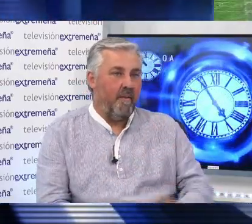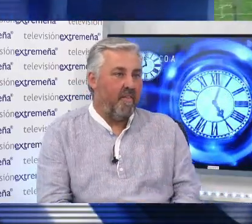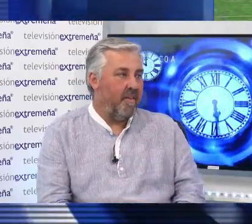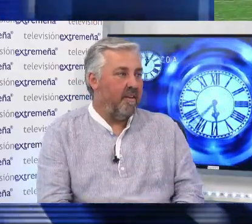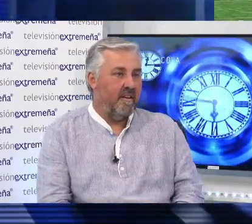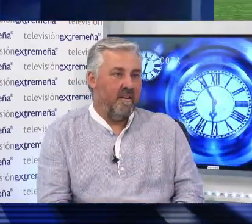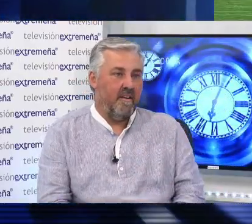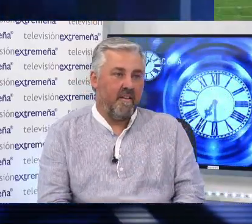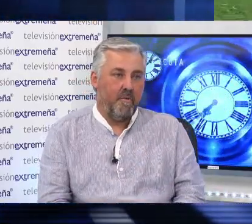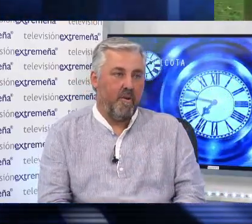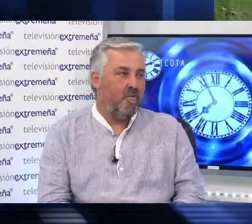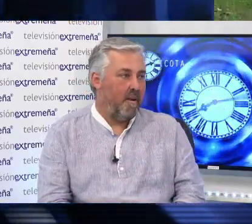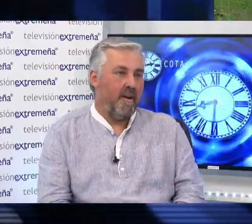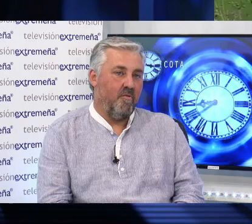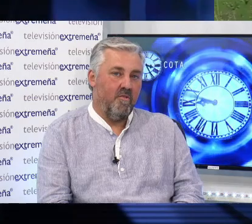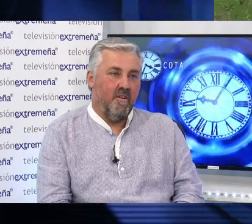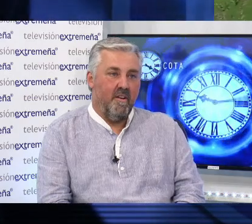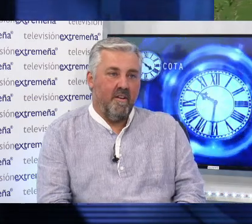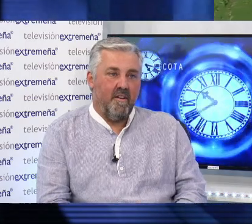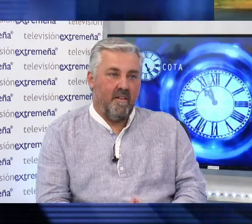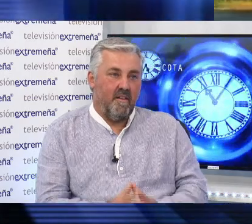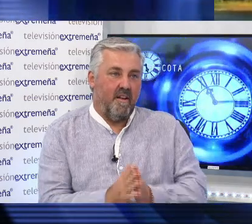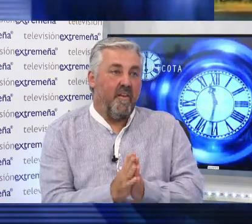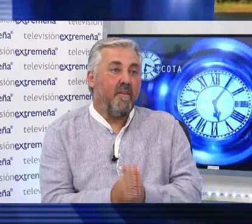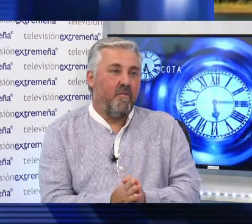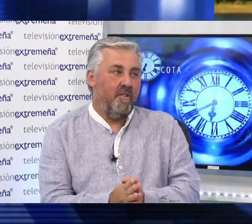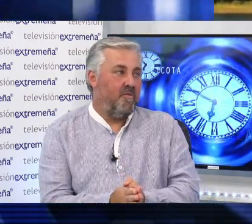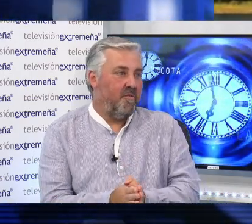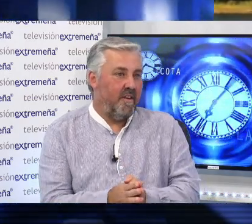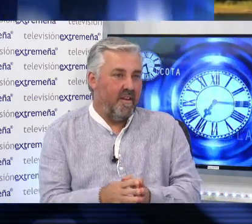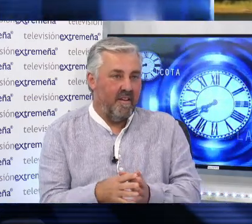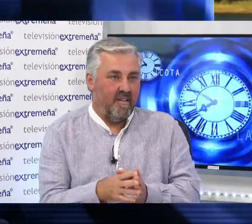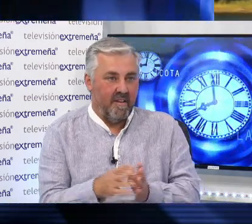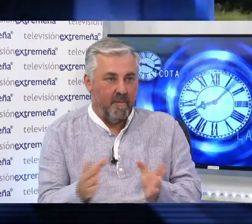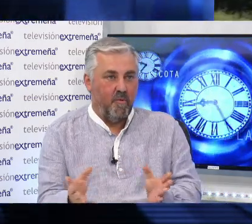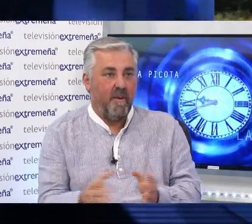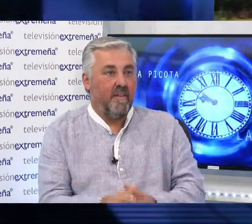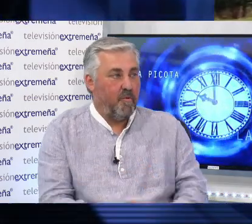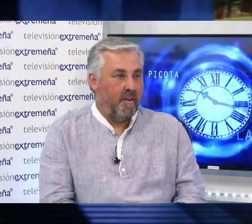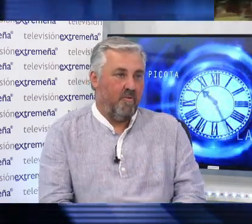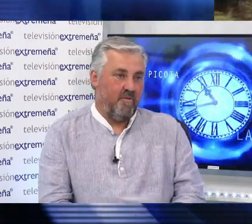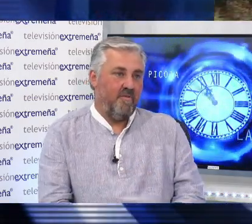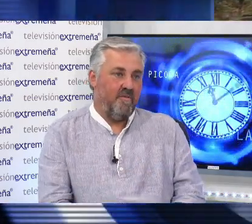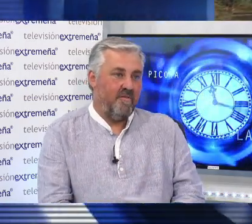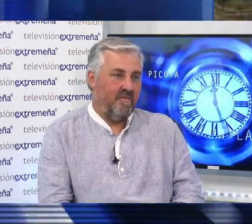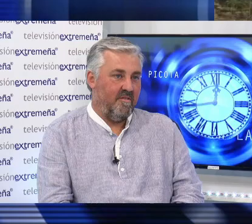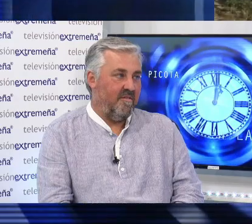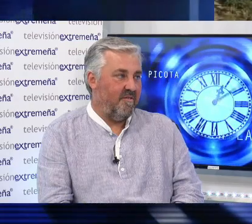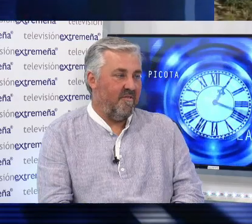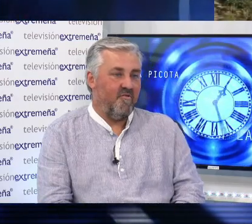o el avance en Extremadura es complicado. El 30% de Extremadura está protegido.